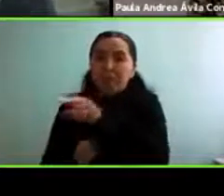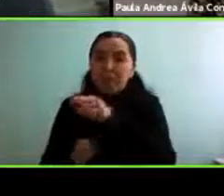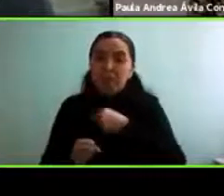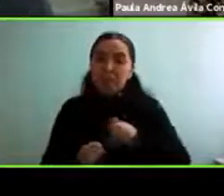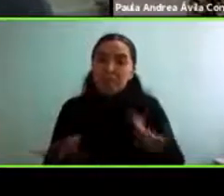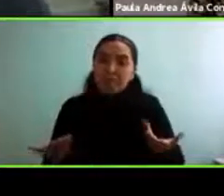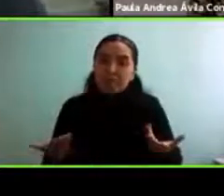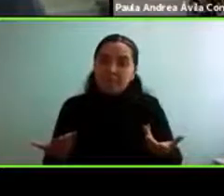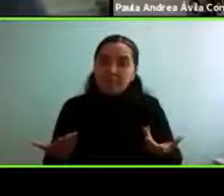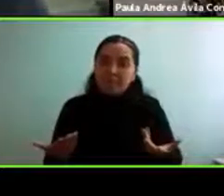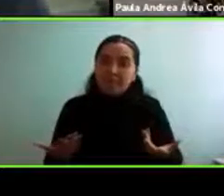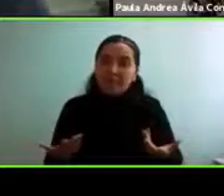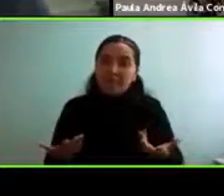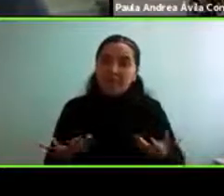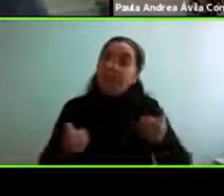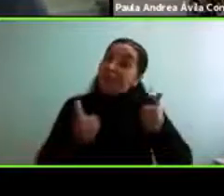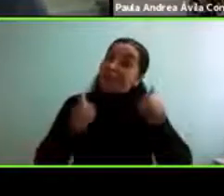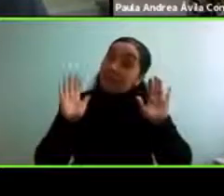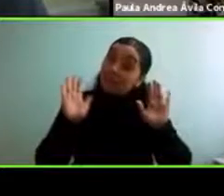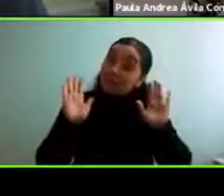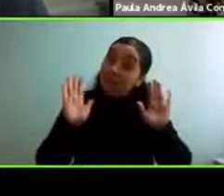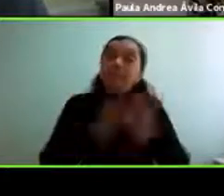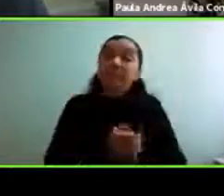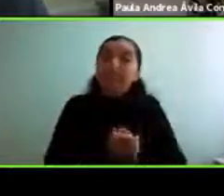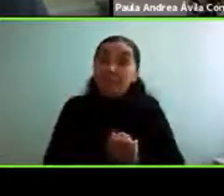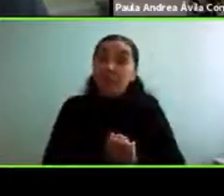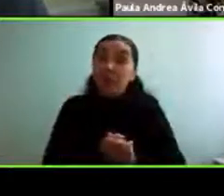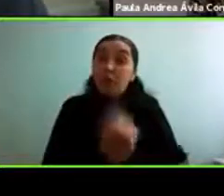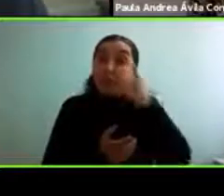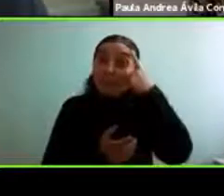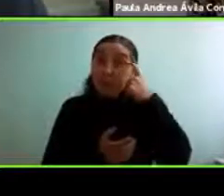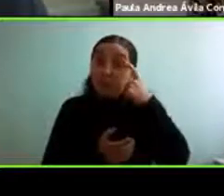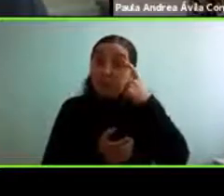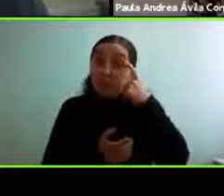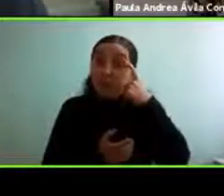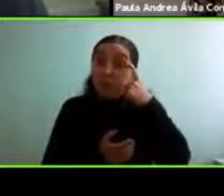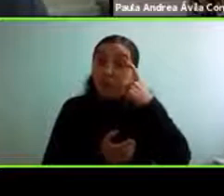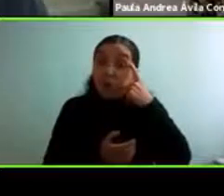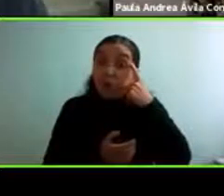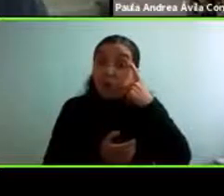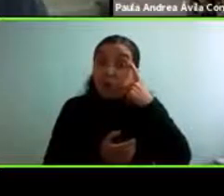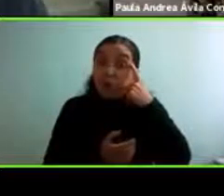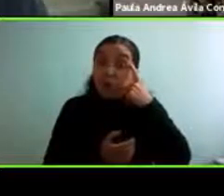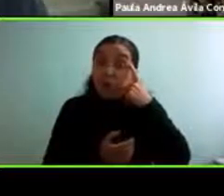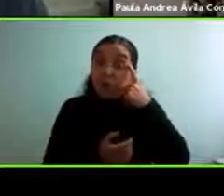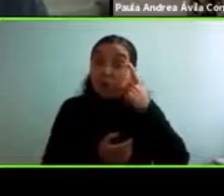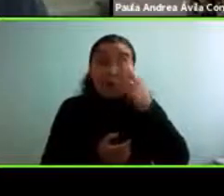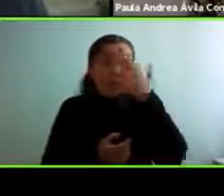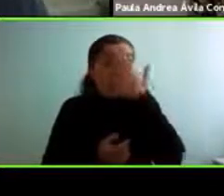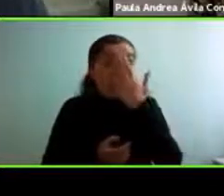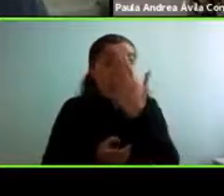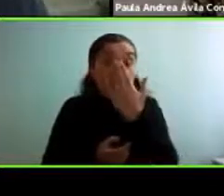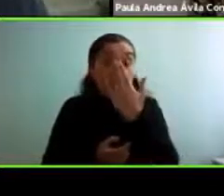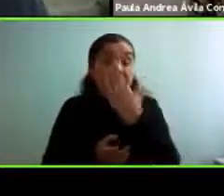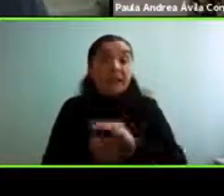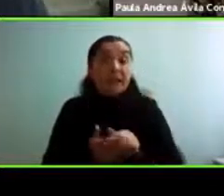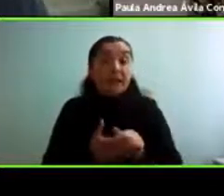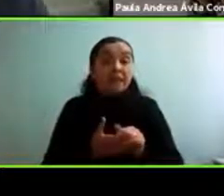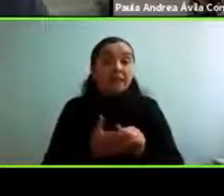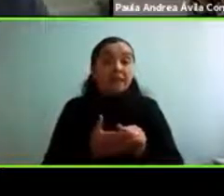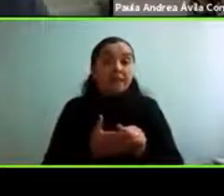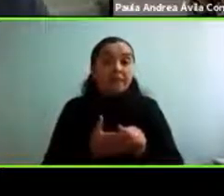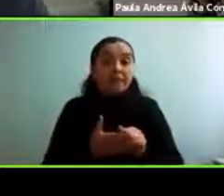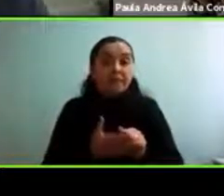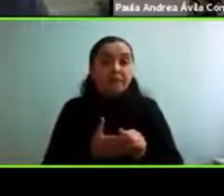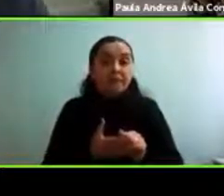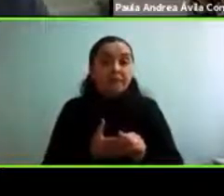así eso Francisco sí yo creo que aparte de enfrentarse yo creo que uno se tiene